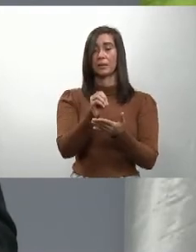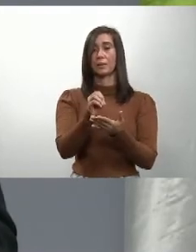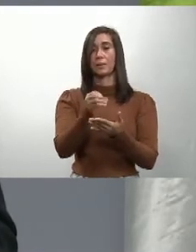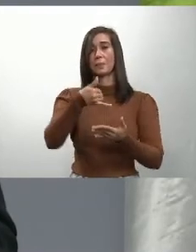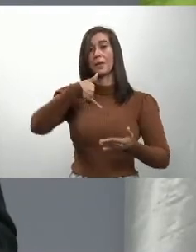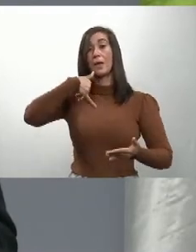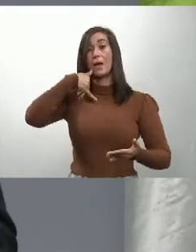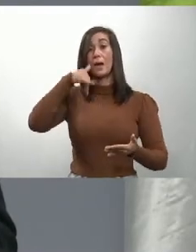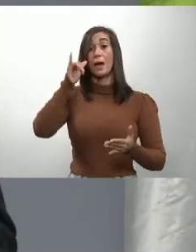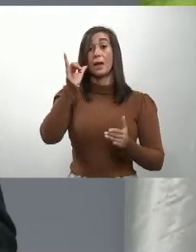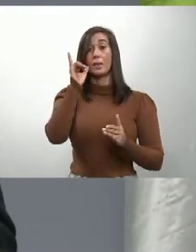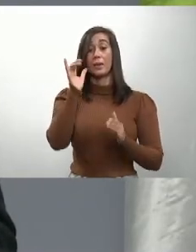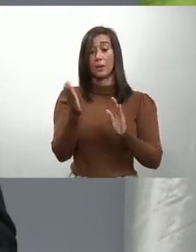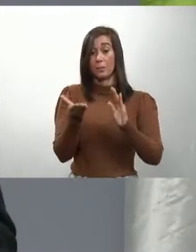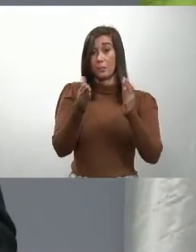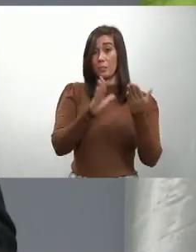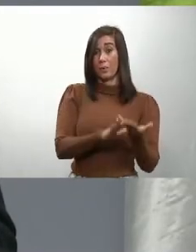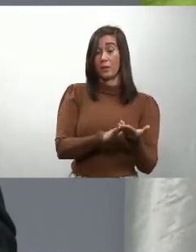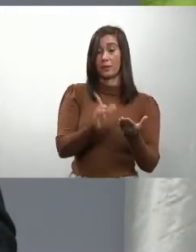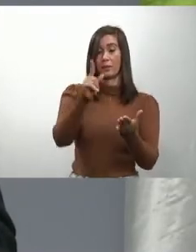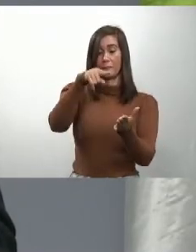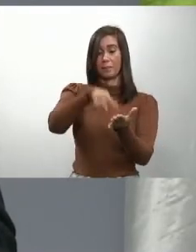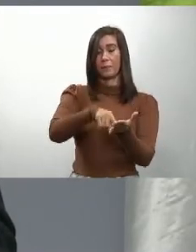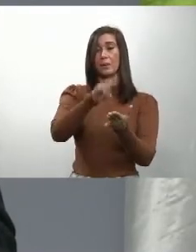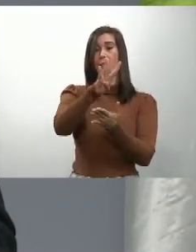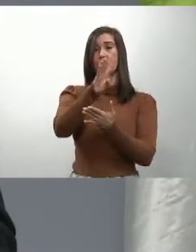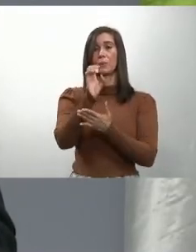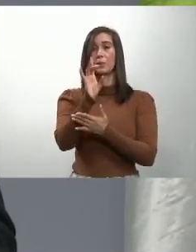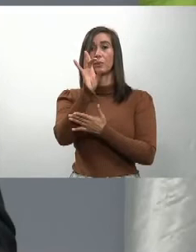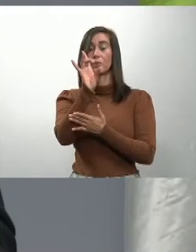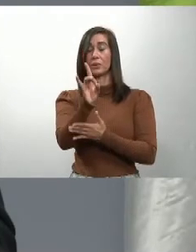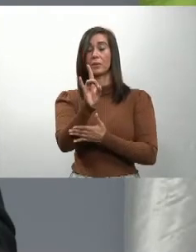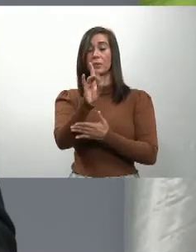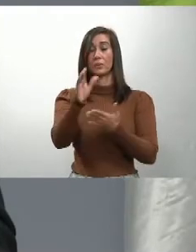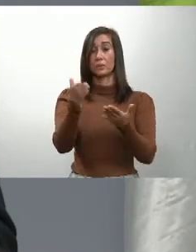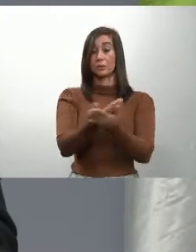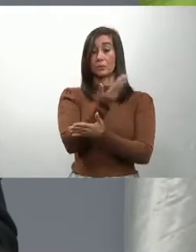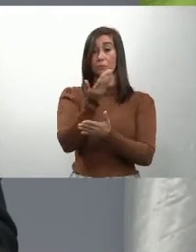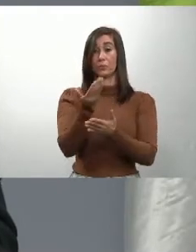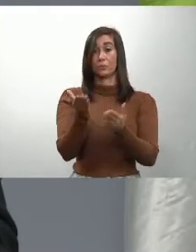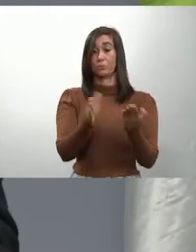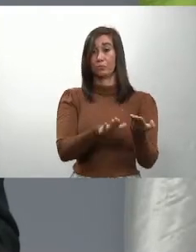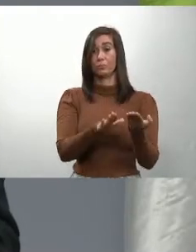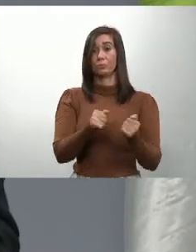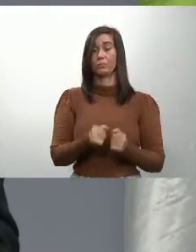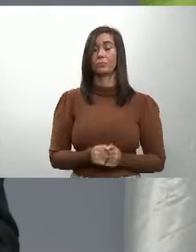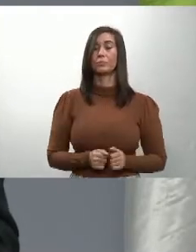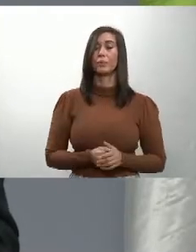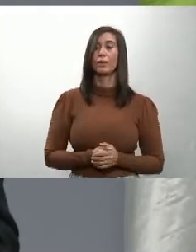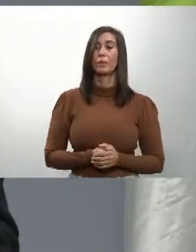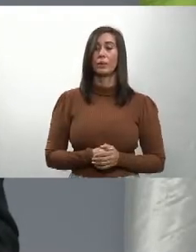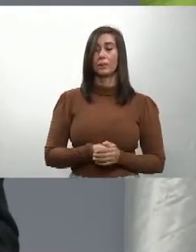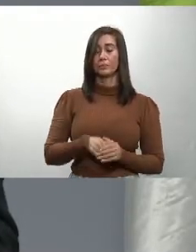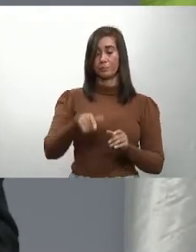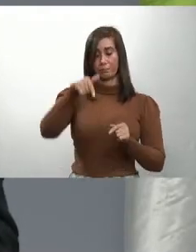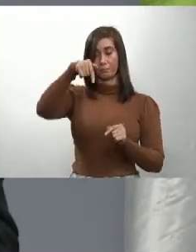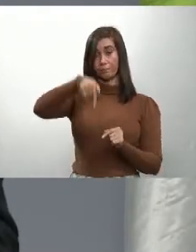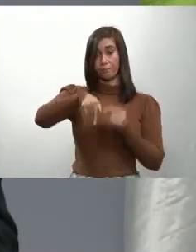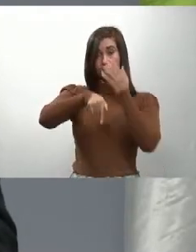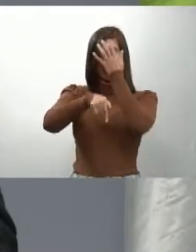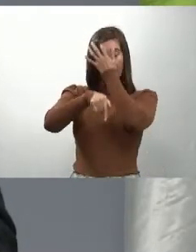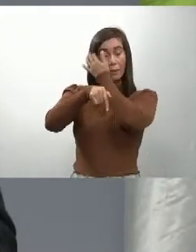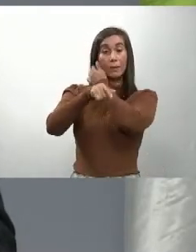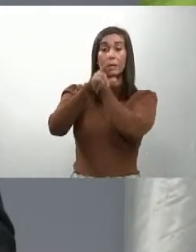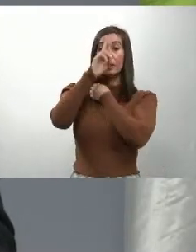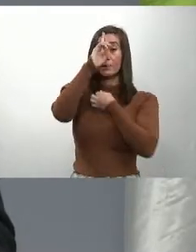de ayer se produjeron 1.480 nuevas defunciones. En República Dominicana,